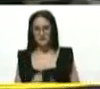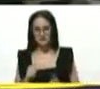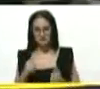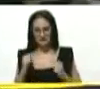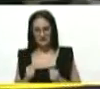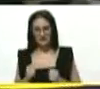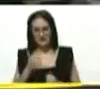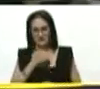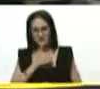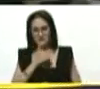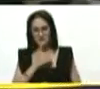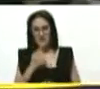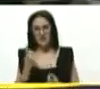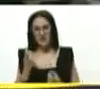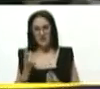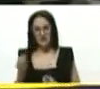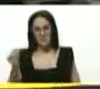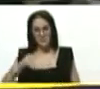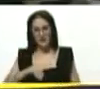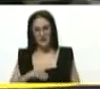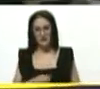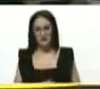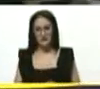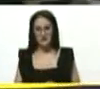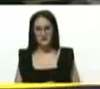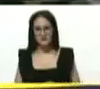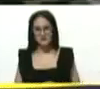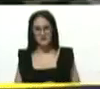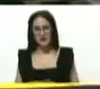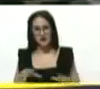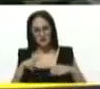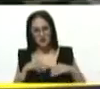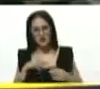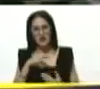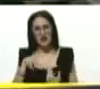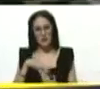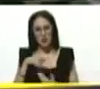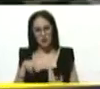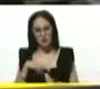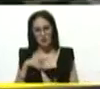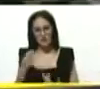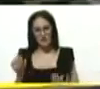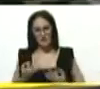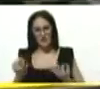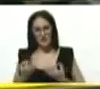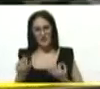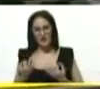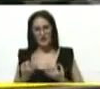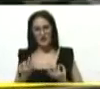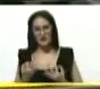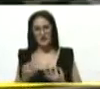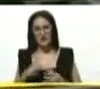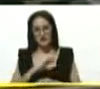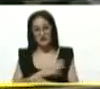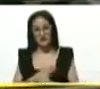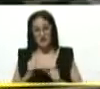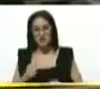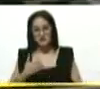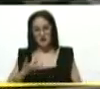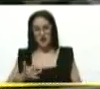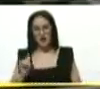corajudos. Hace falta mucho coraje para asumir una revolución verdadera. Y ese coraje lo tenemos.